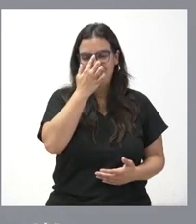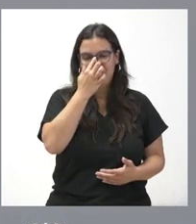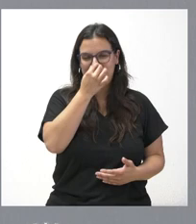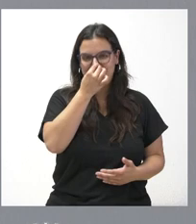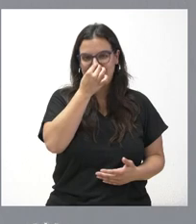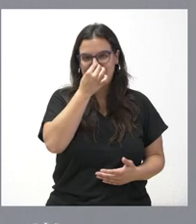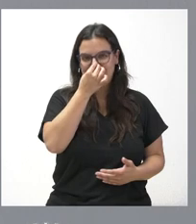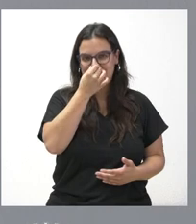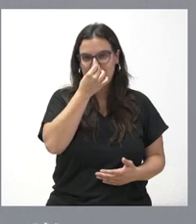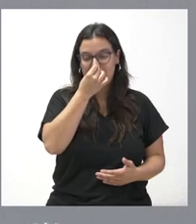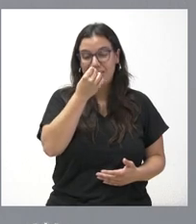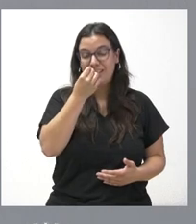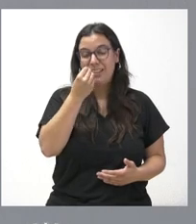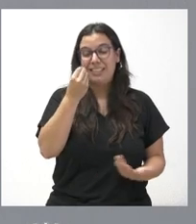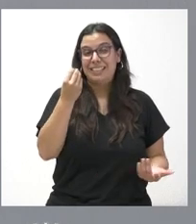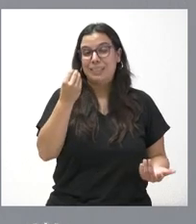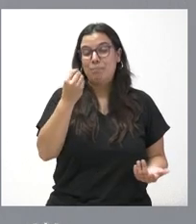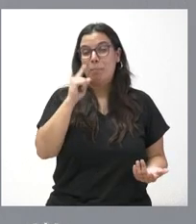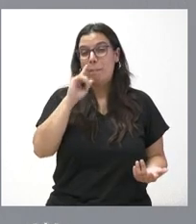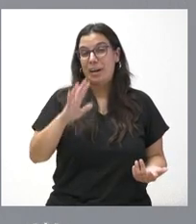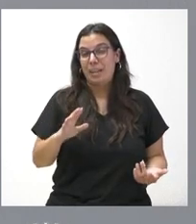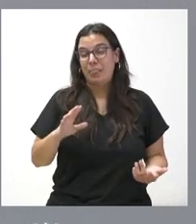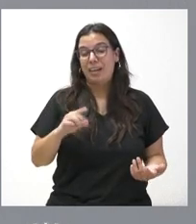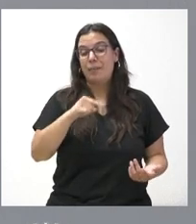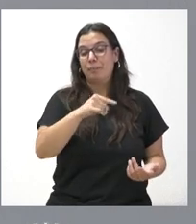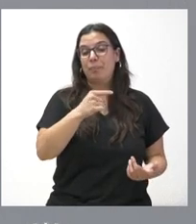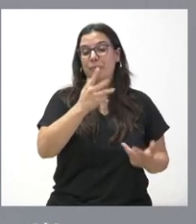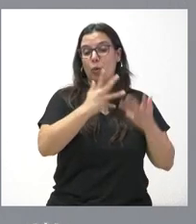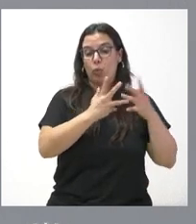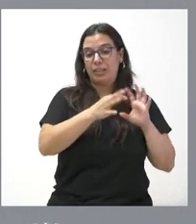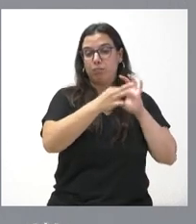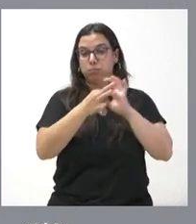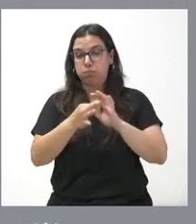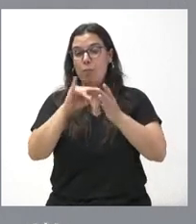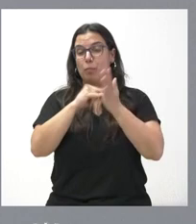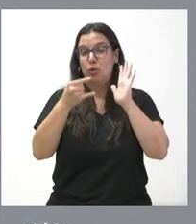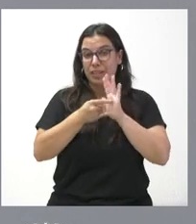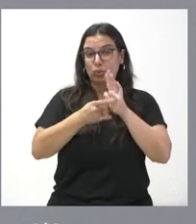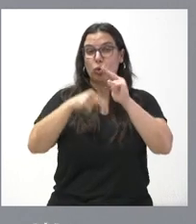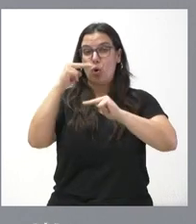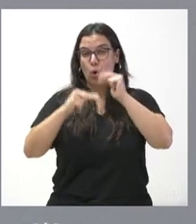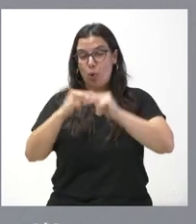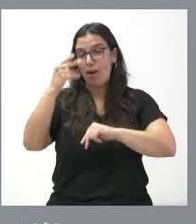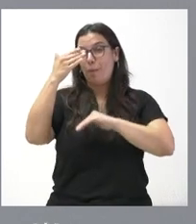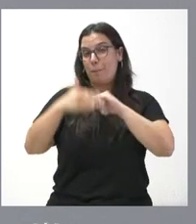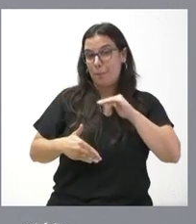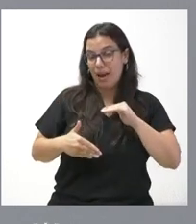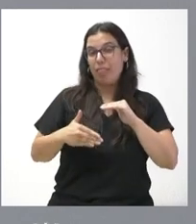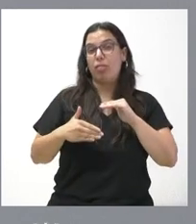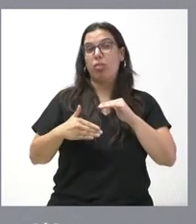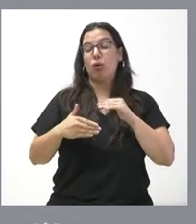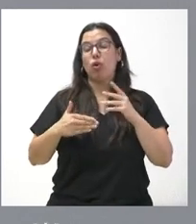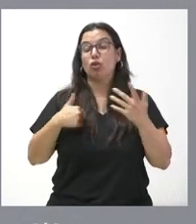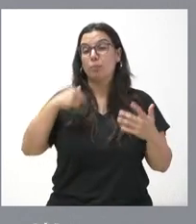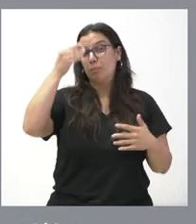Estimo que es una nación de cuentas. Lleva aparejado el proyecto, la obra, el plazo de ejecución en función de los licitadores. Yo creo que